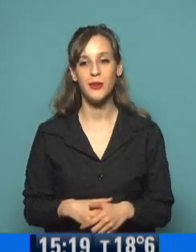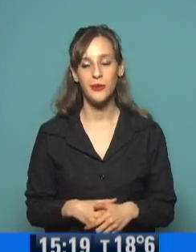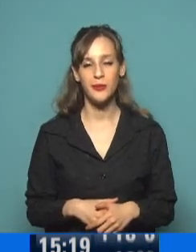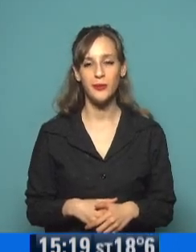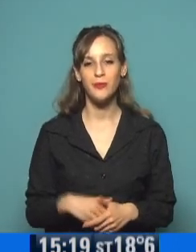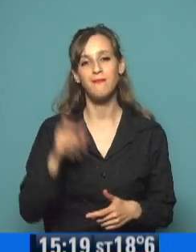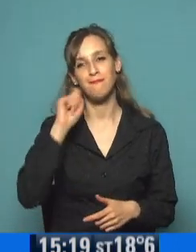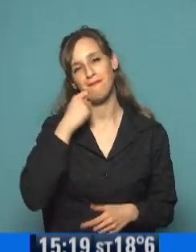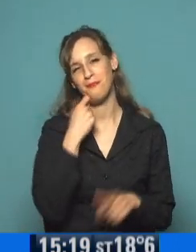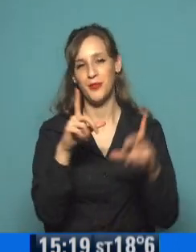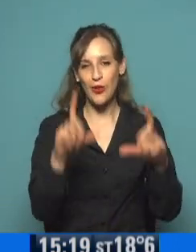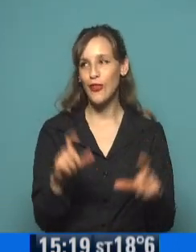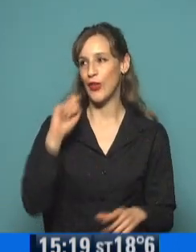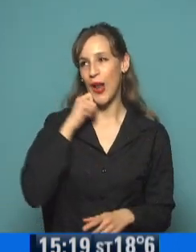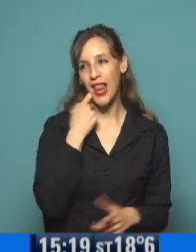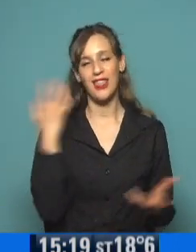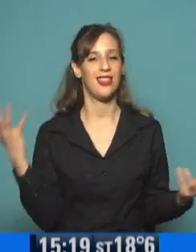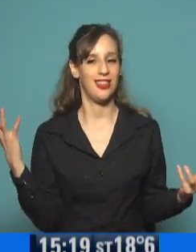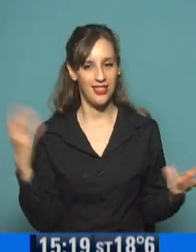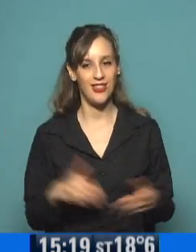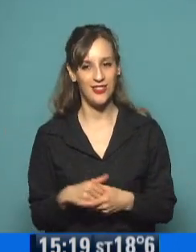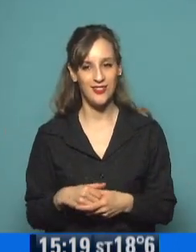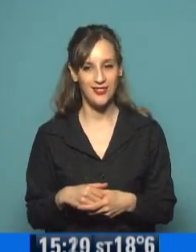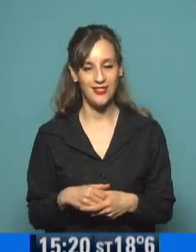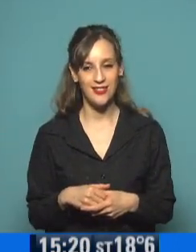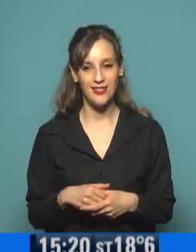¡Qué lindas fotos! El amigo acá que mandó la foto.